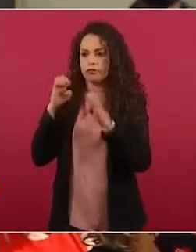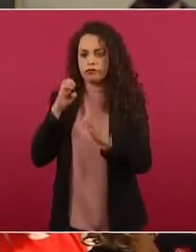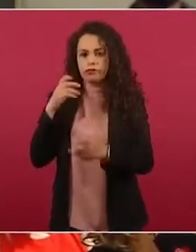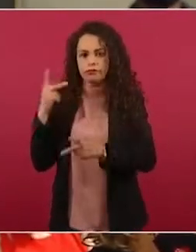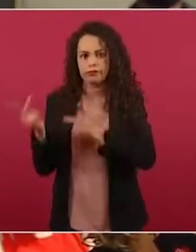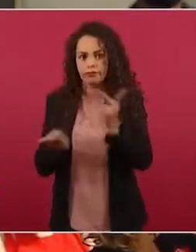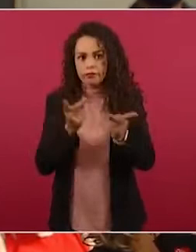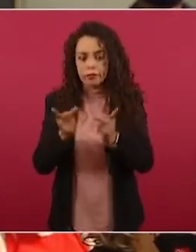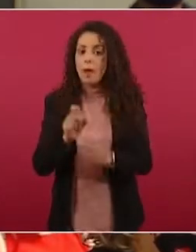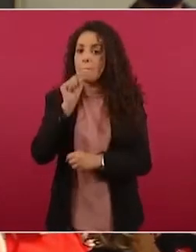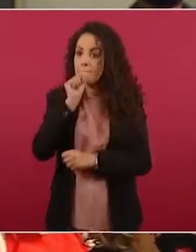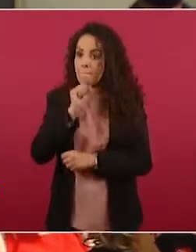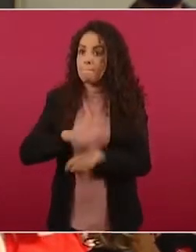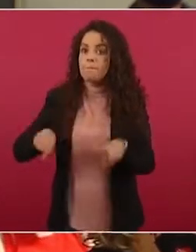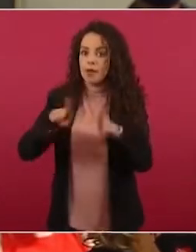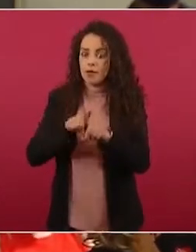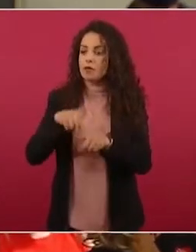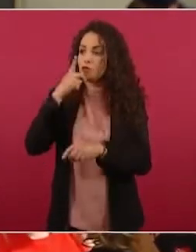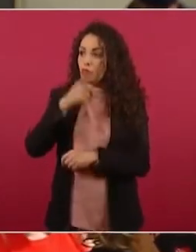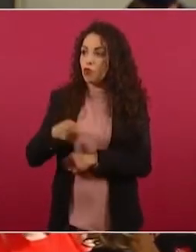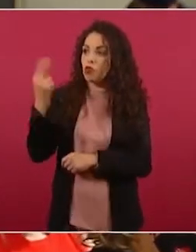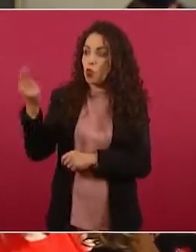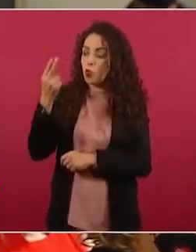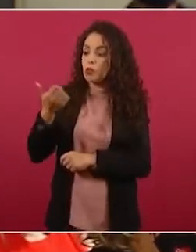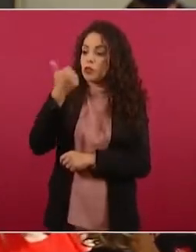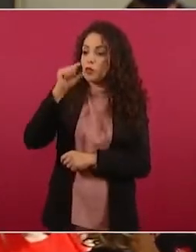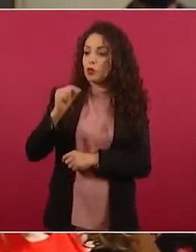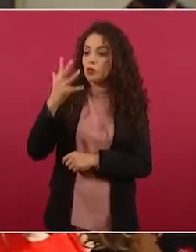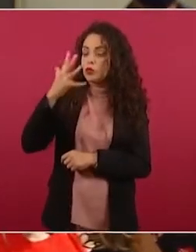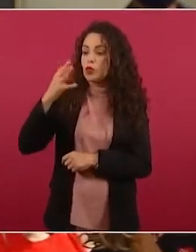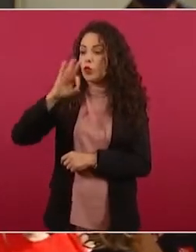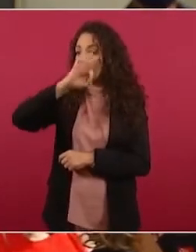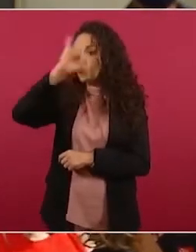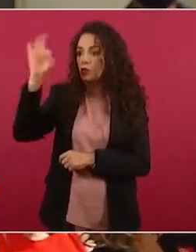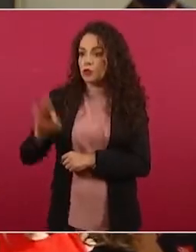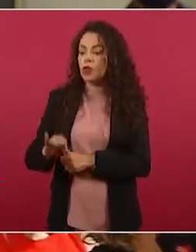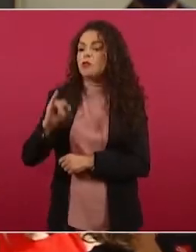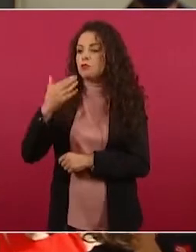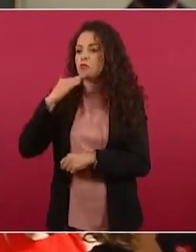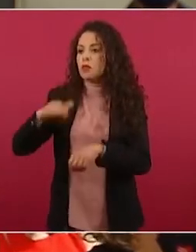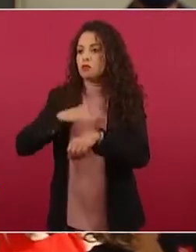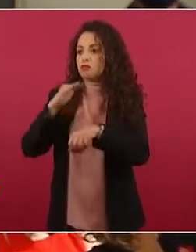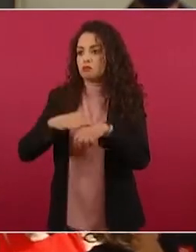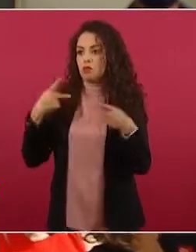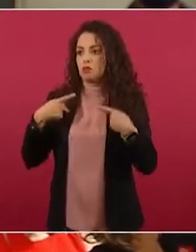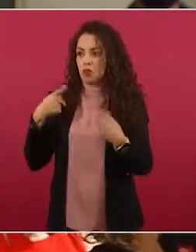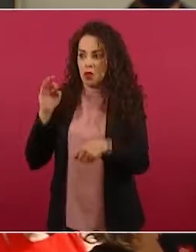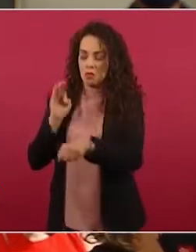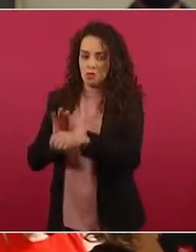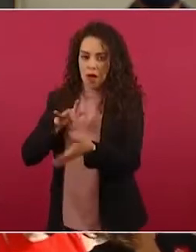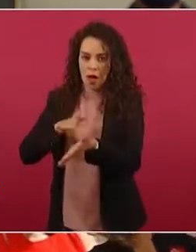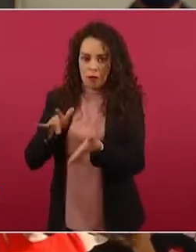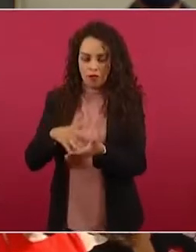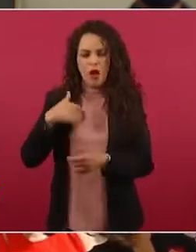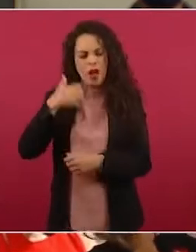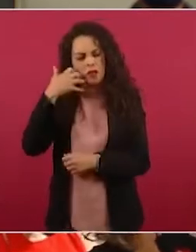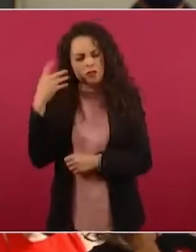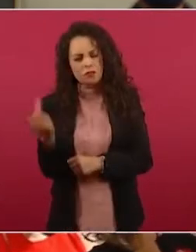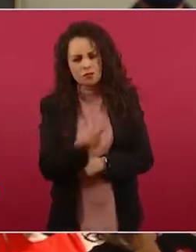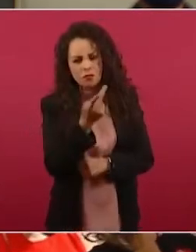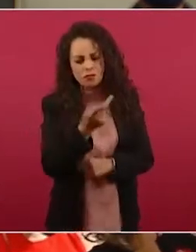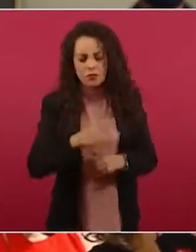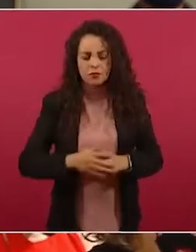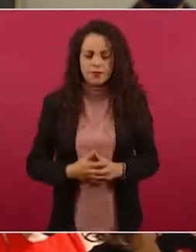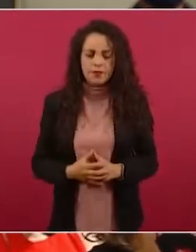calificación, una aprobación del 6.5 por ciento de la ciudadanía. Preguntarle, presidente, si este matiz no